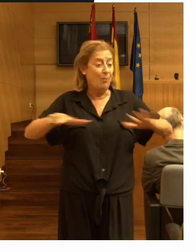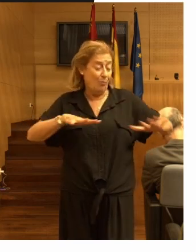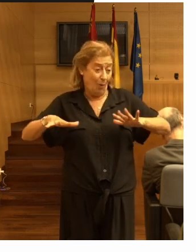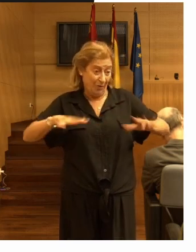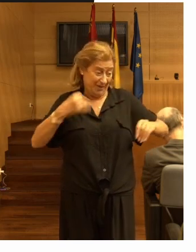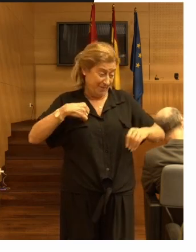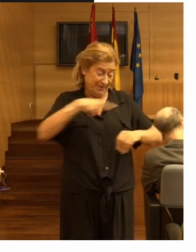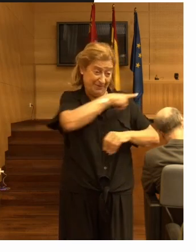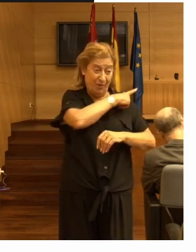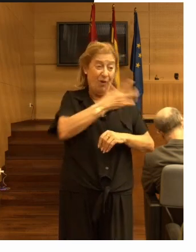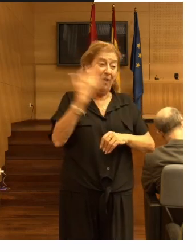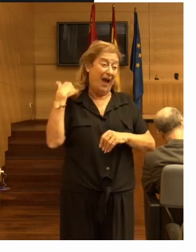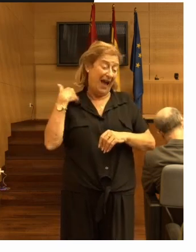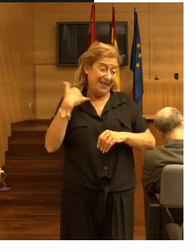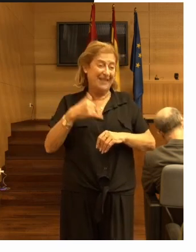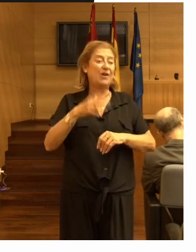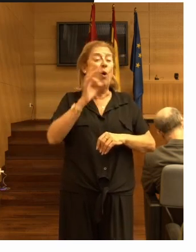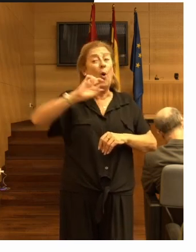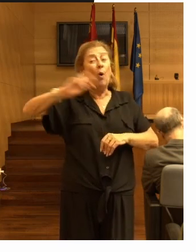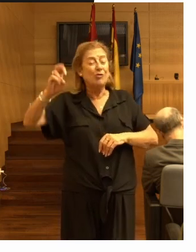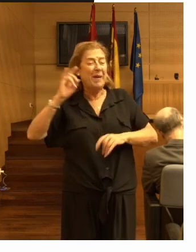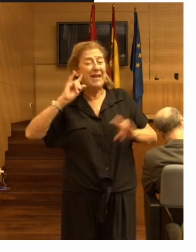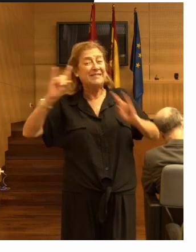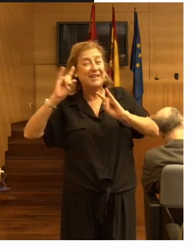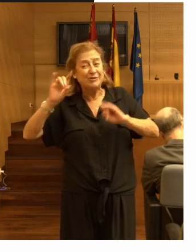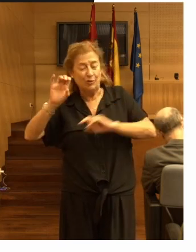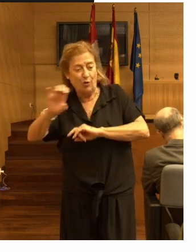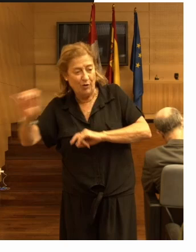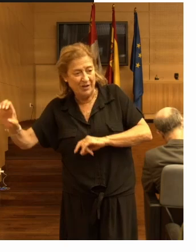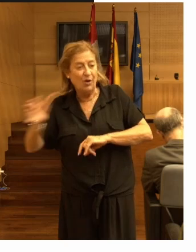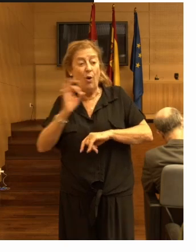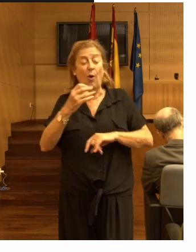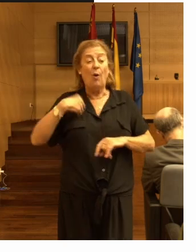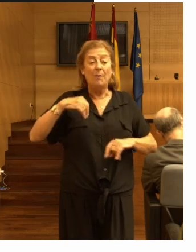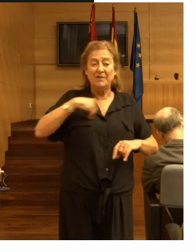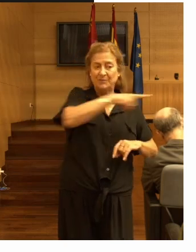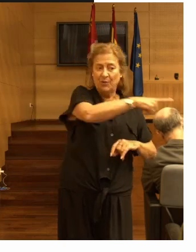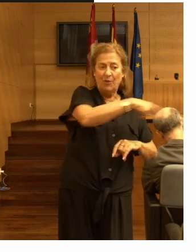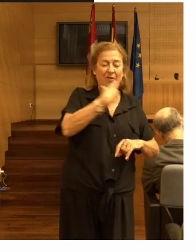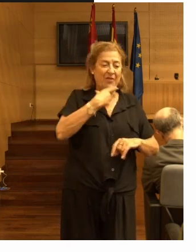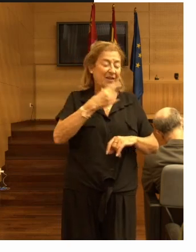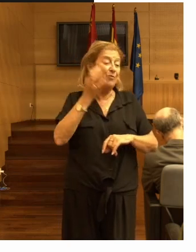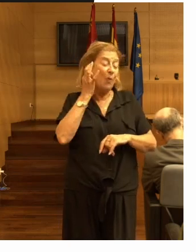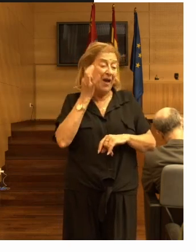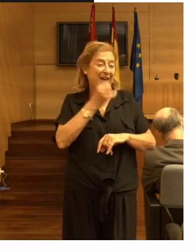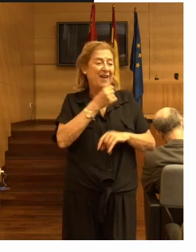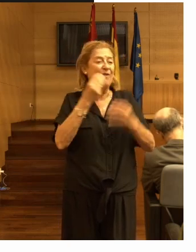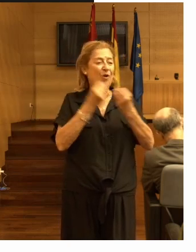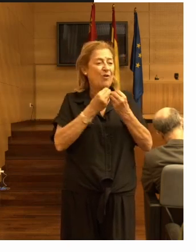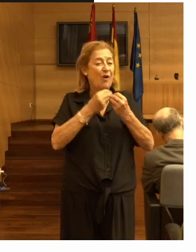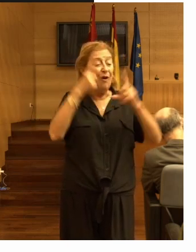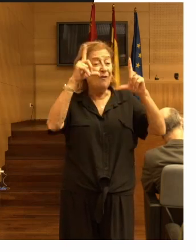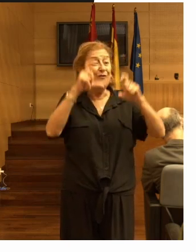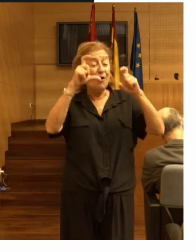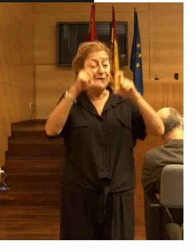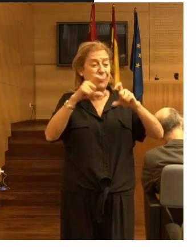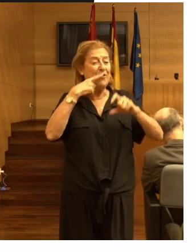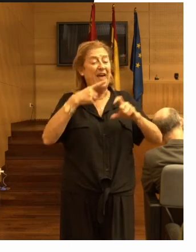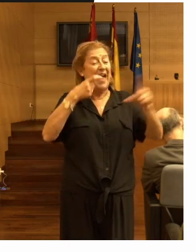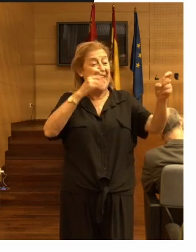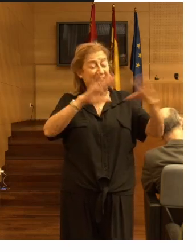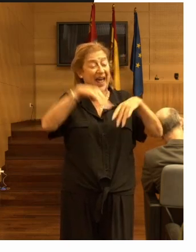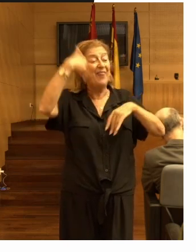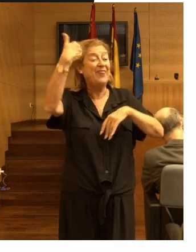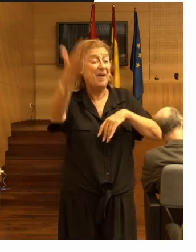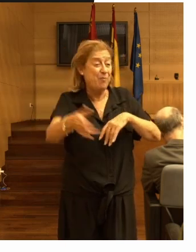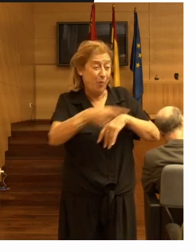comentado Clemes para lo de los sensores o lo que has comentado Elizabeth con esa foto de después de la guerra